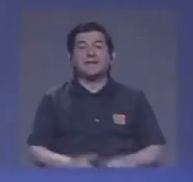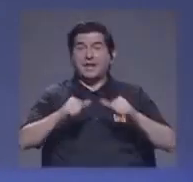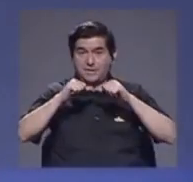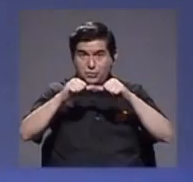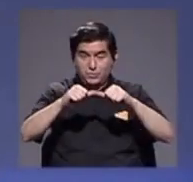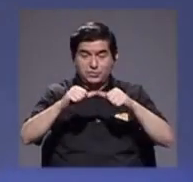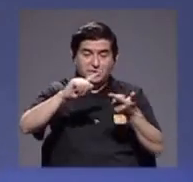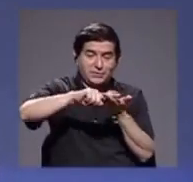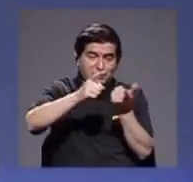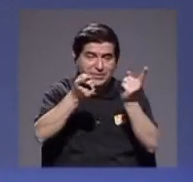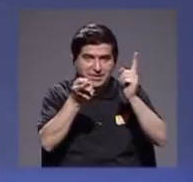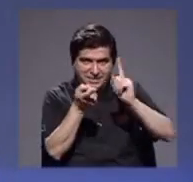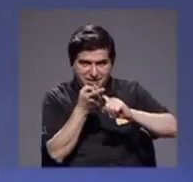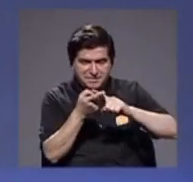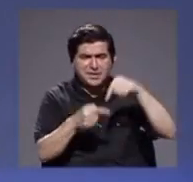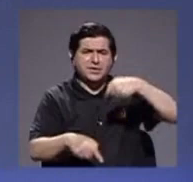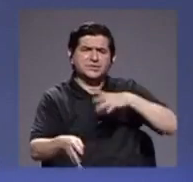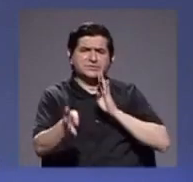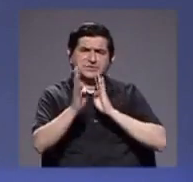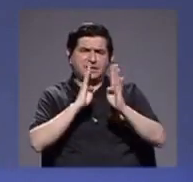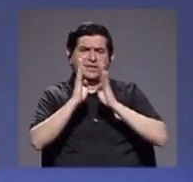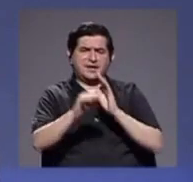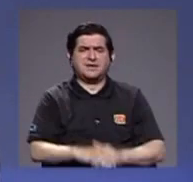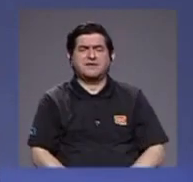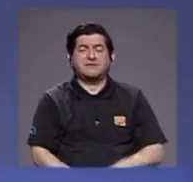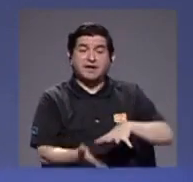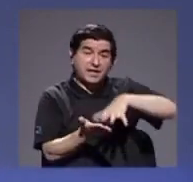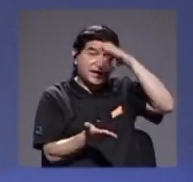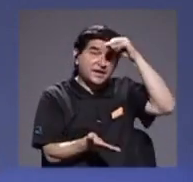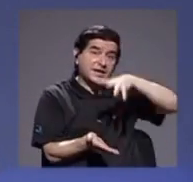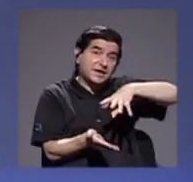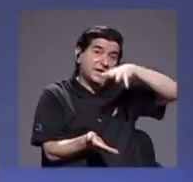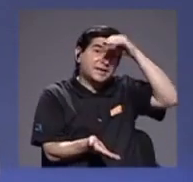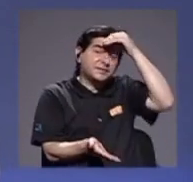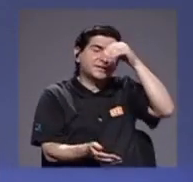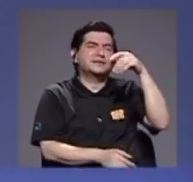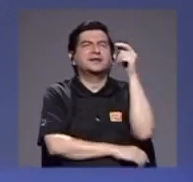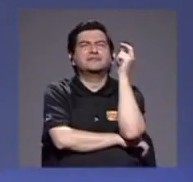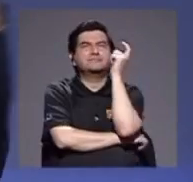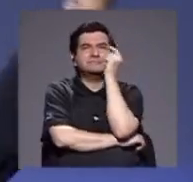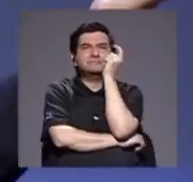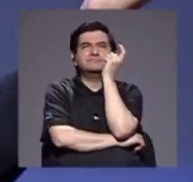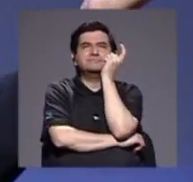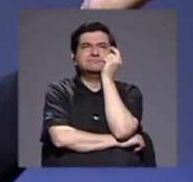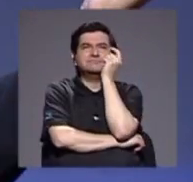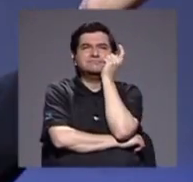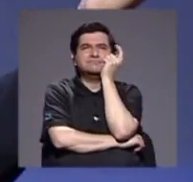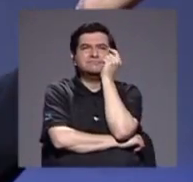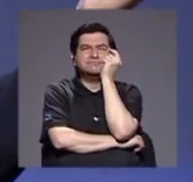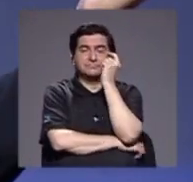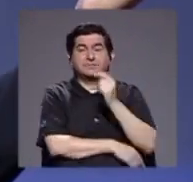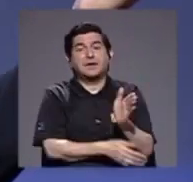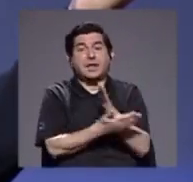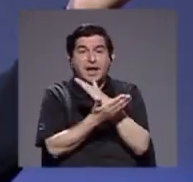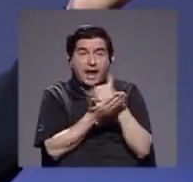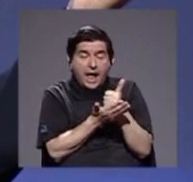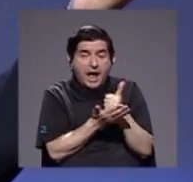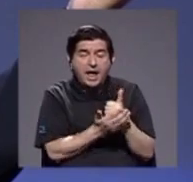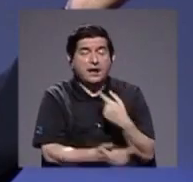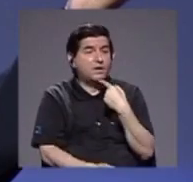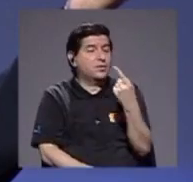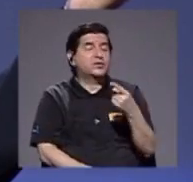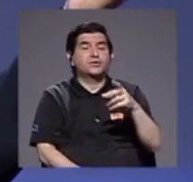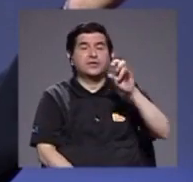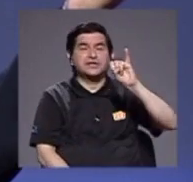Continuamos, amigas y amigos, conversando, aprendiendo, pensando que es algo que cuando doña